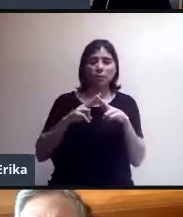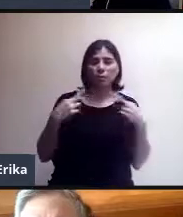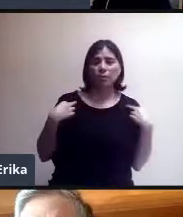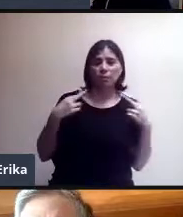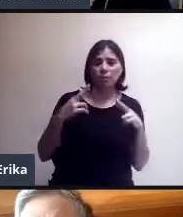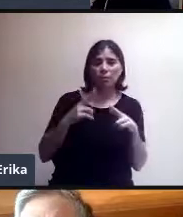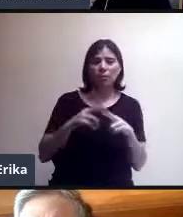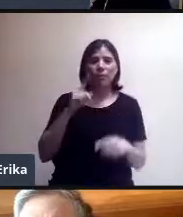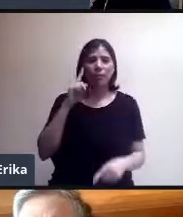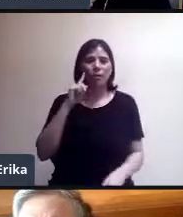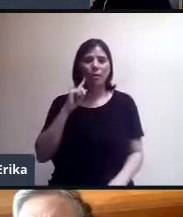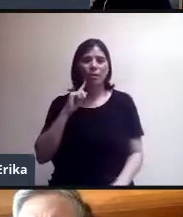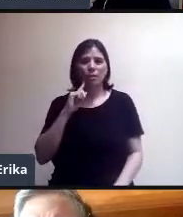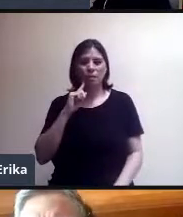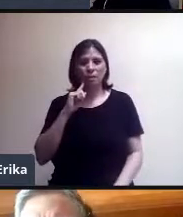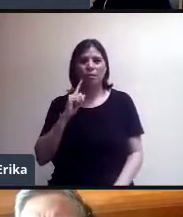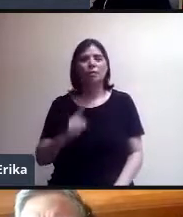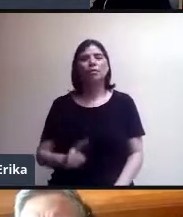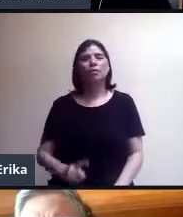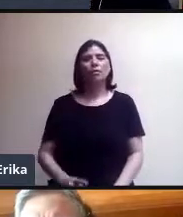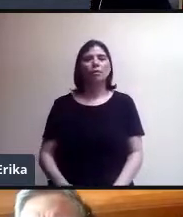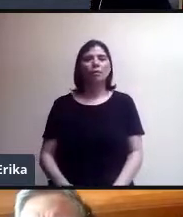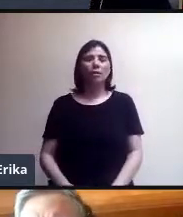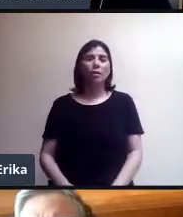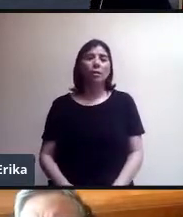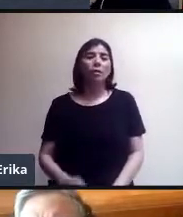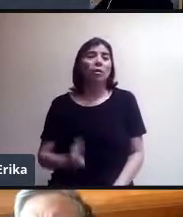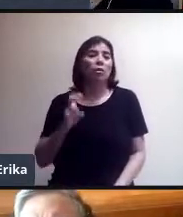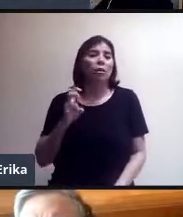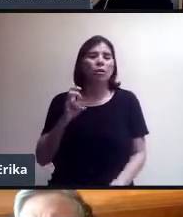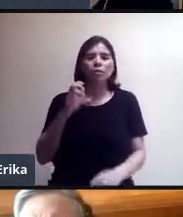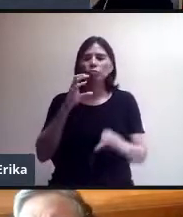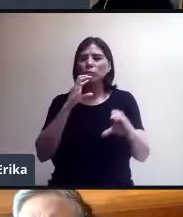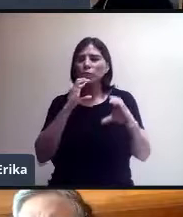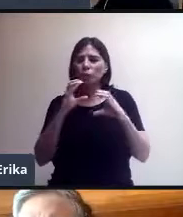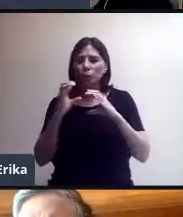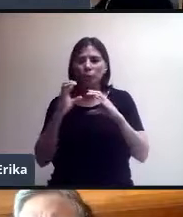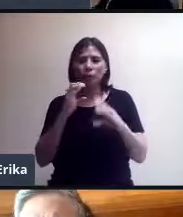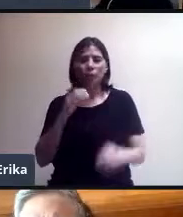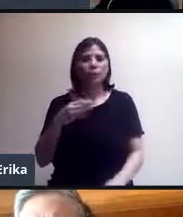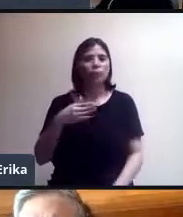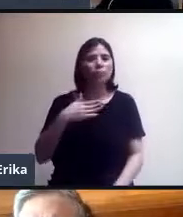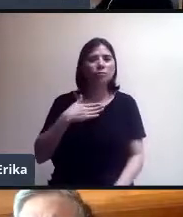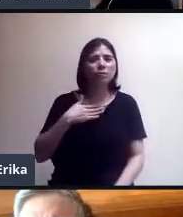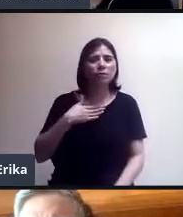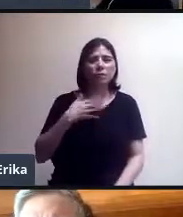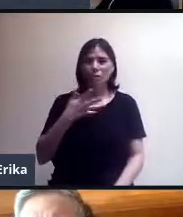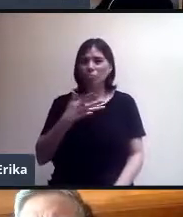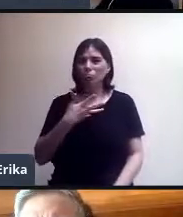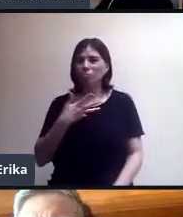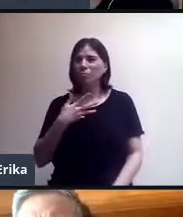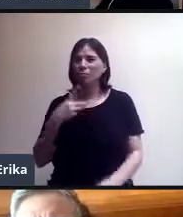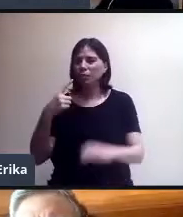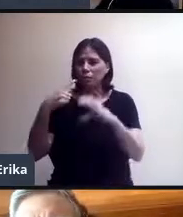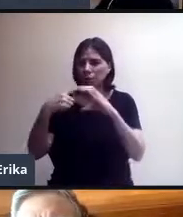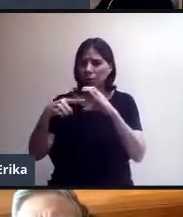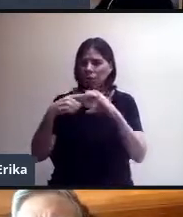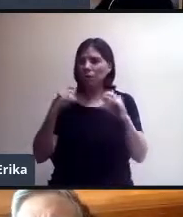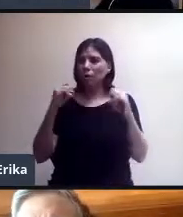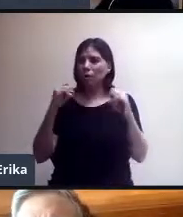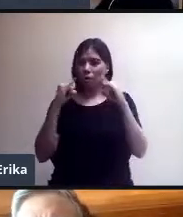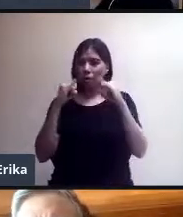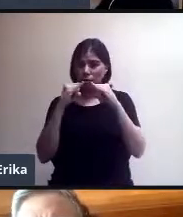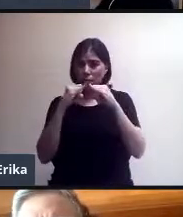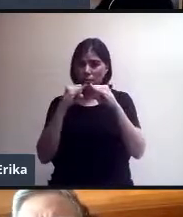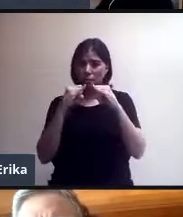partir de la comunicación que yo siempre agradezco con maestras y maestros en el correo institucional. Y bueno,